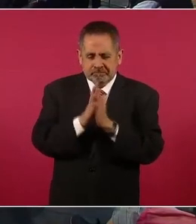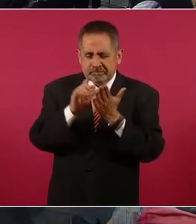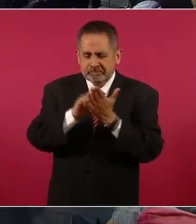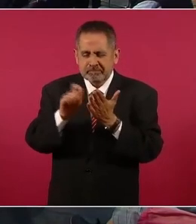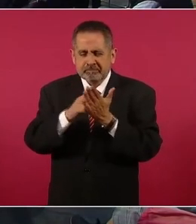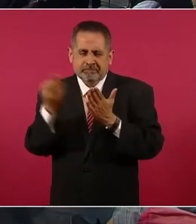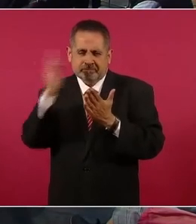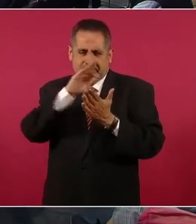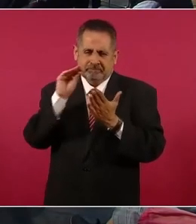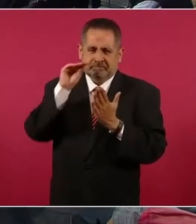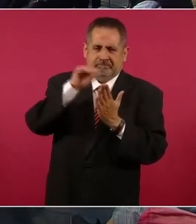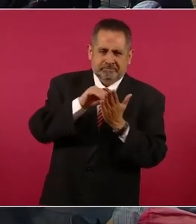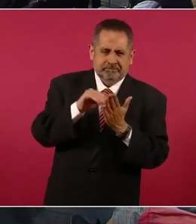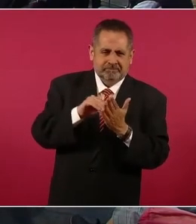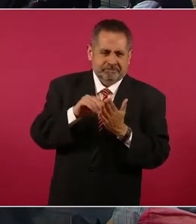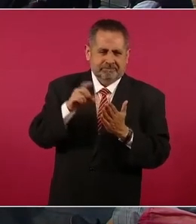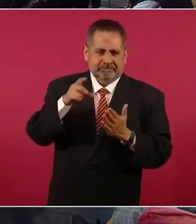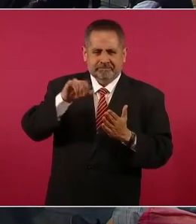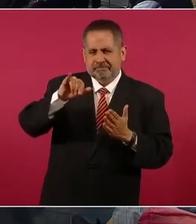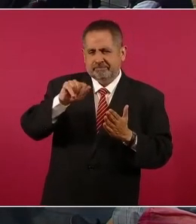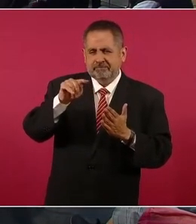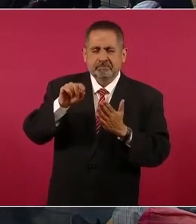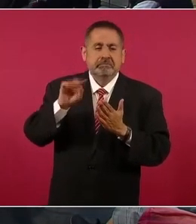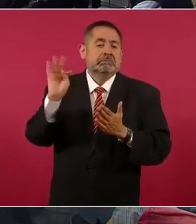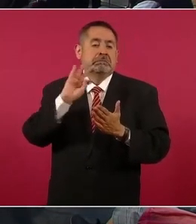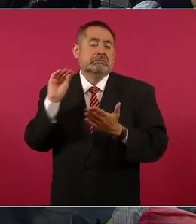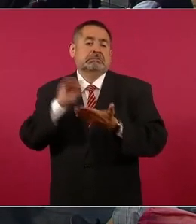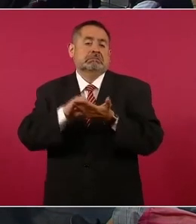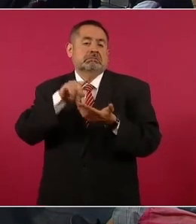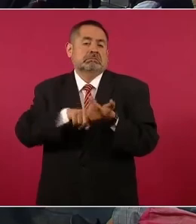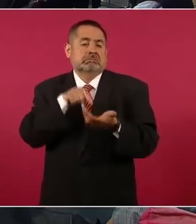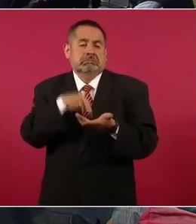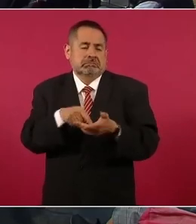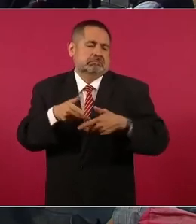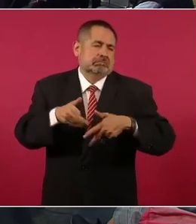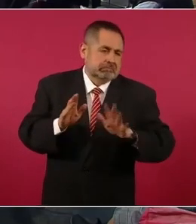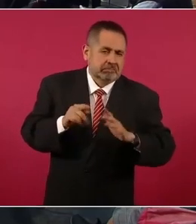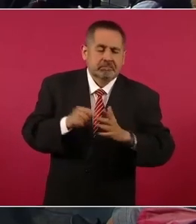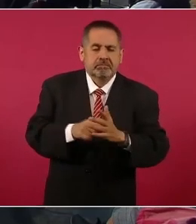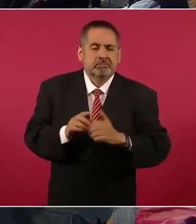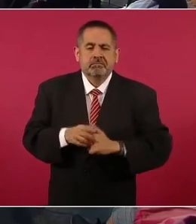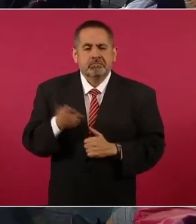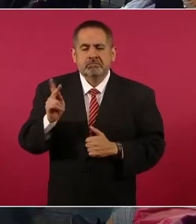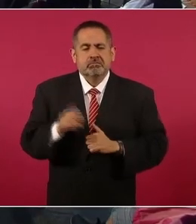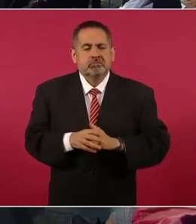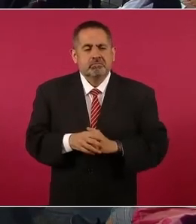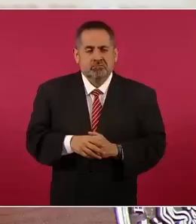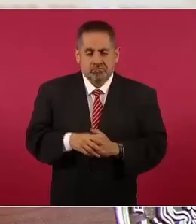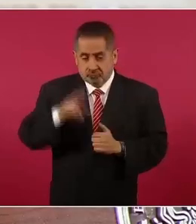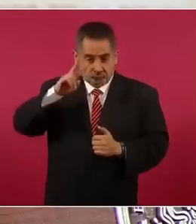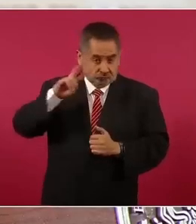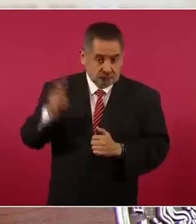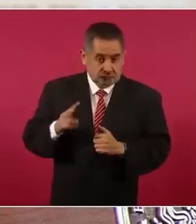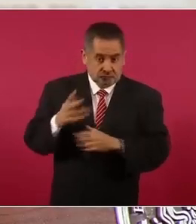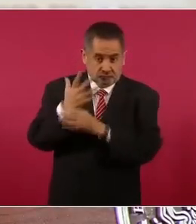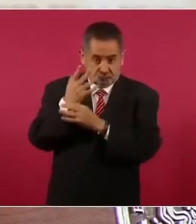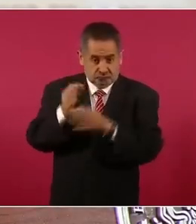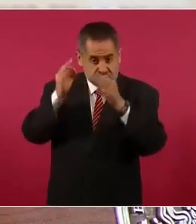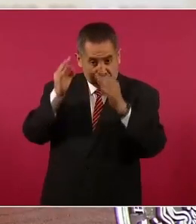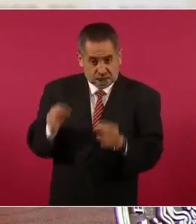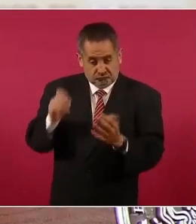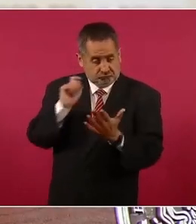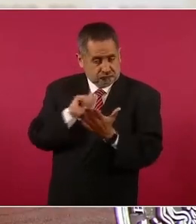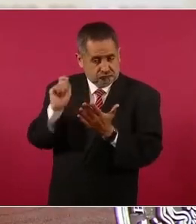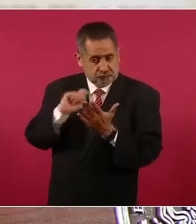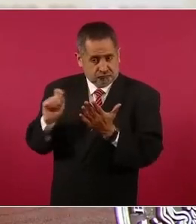del Quijote, que puede ser que esté, pero en la versión reconocida